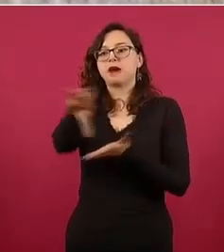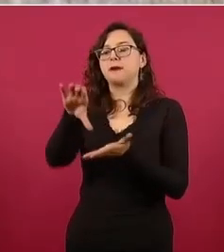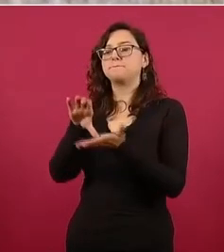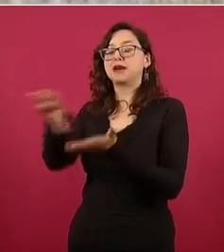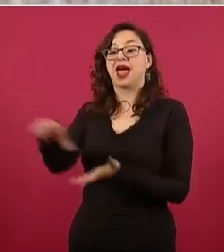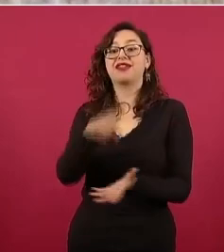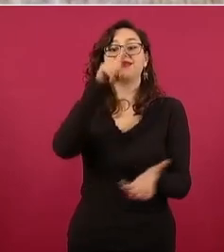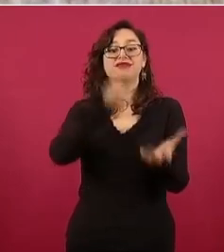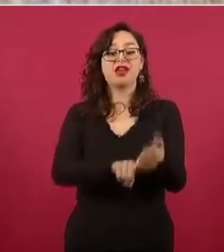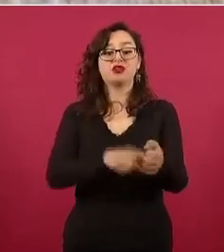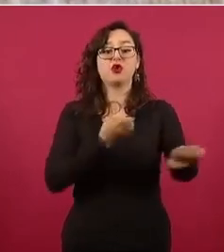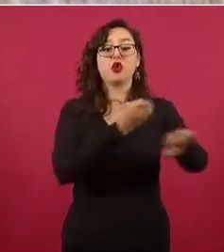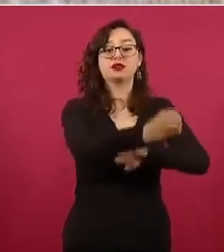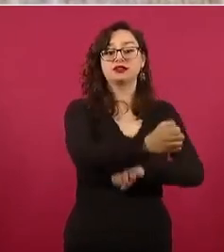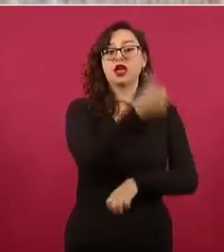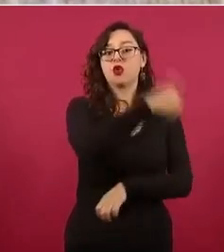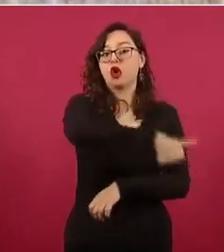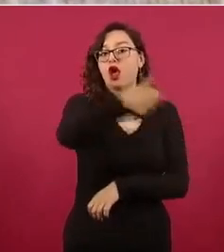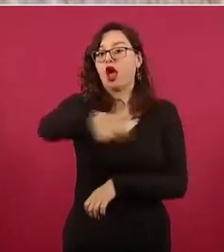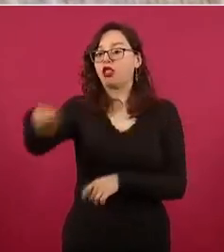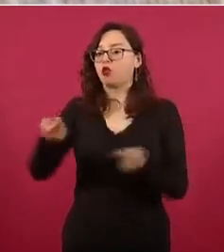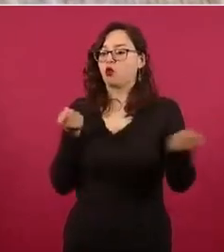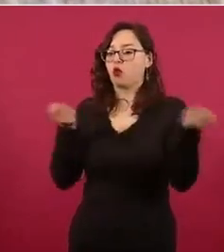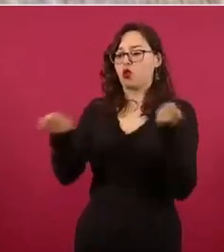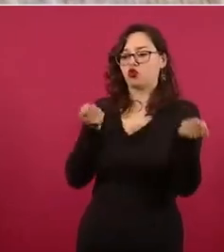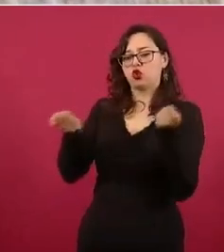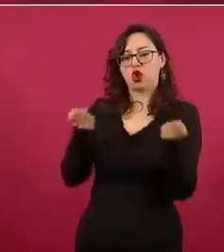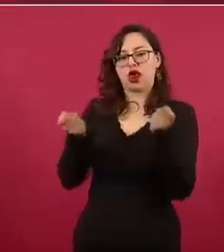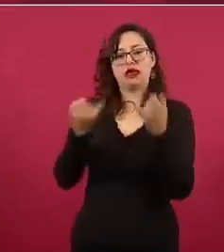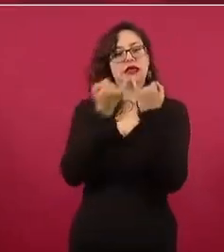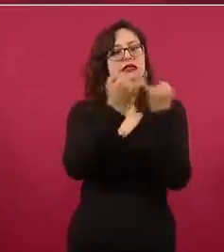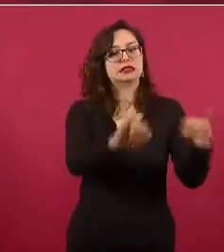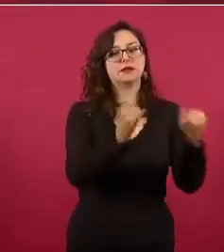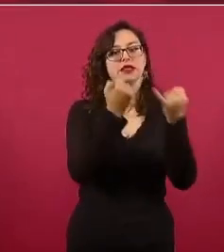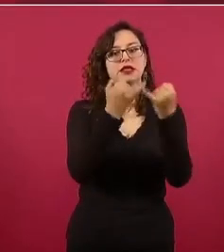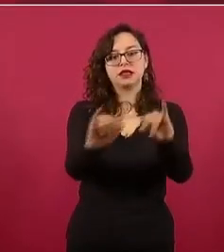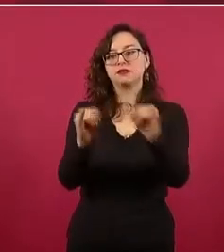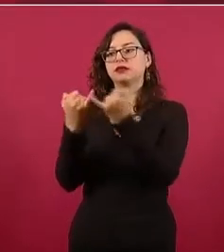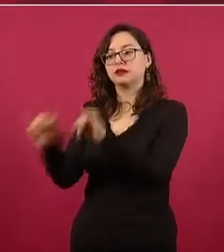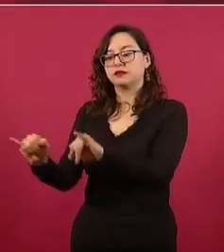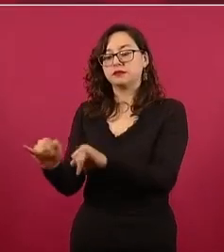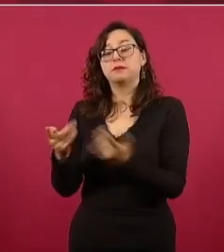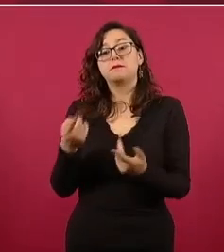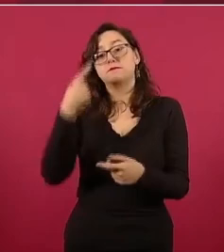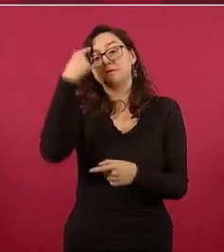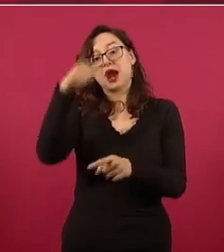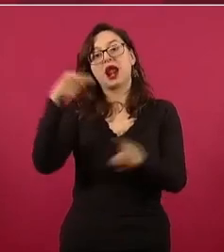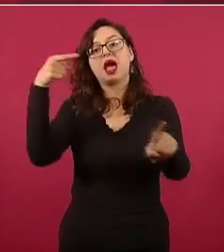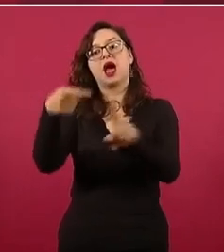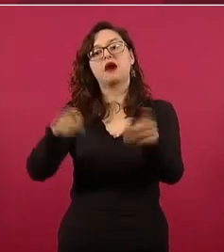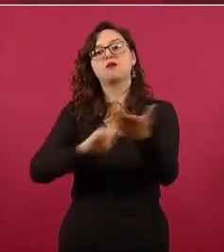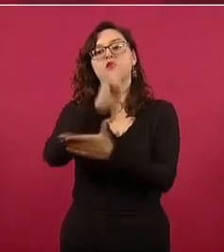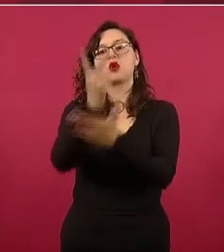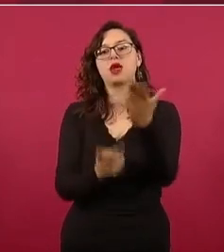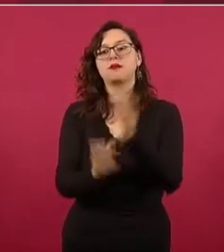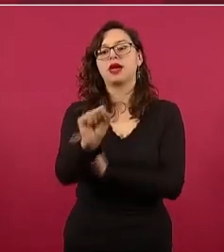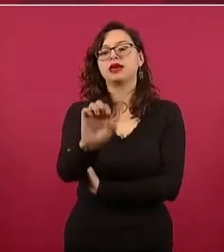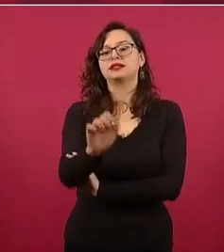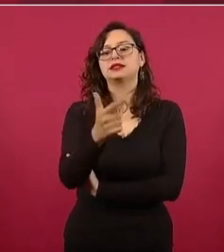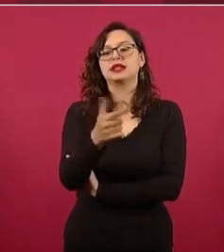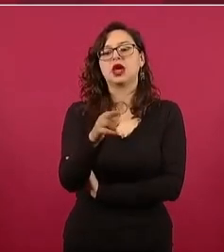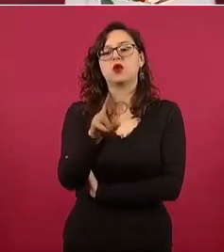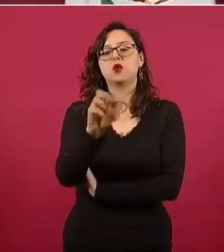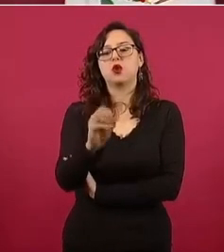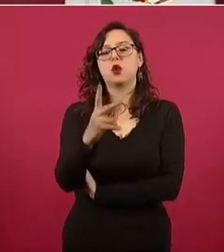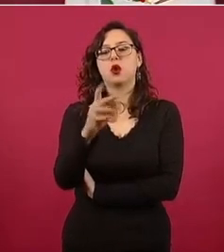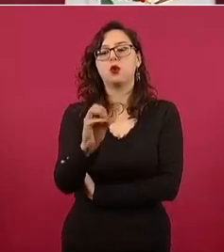y esos fondos no se manejaban bien no generalizo pero había mucha